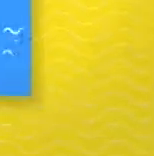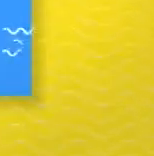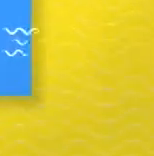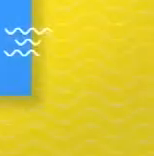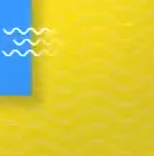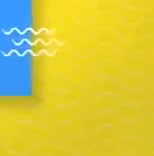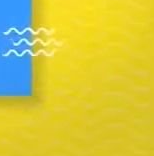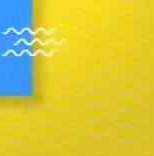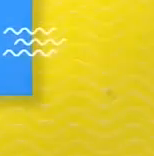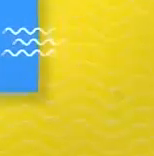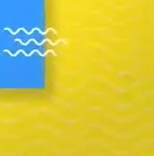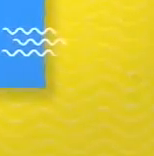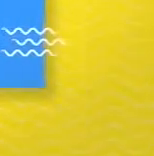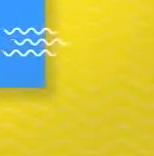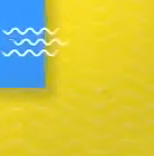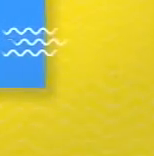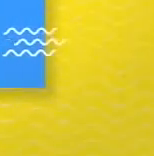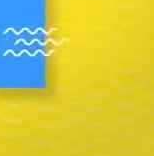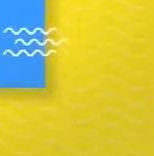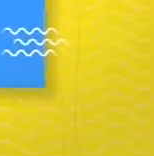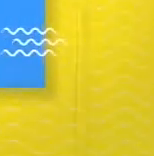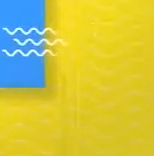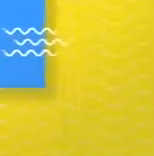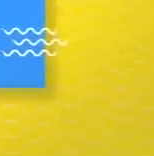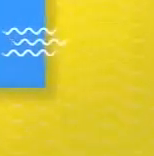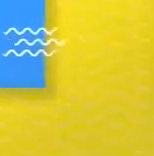Aprende en Tlaxcala Secundaria.